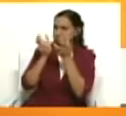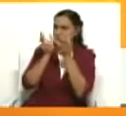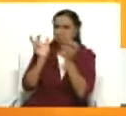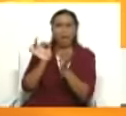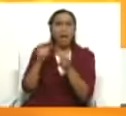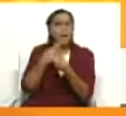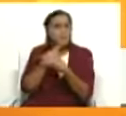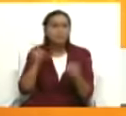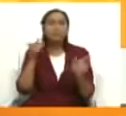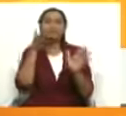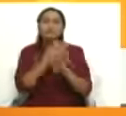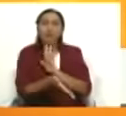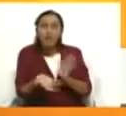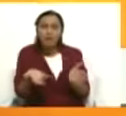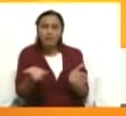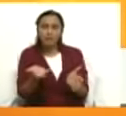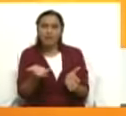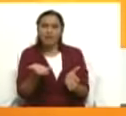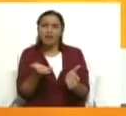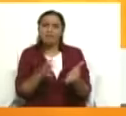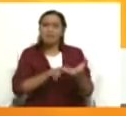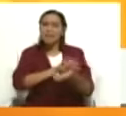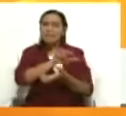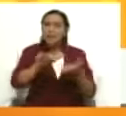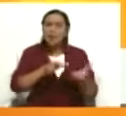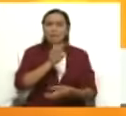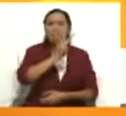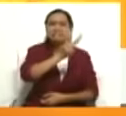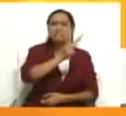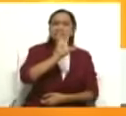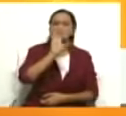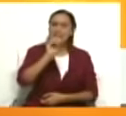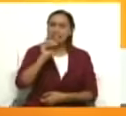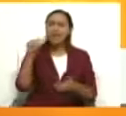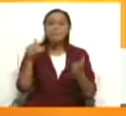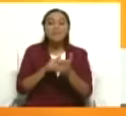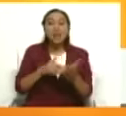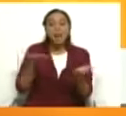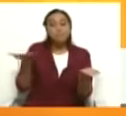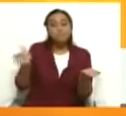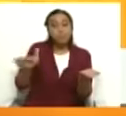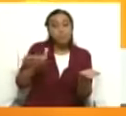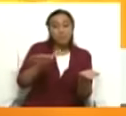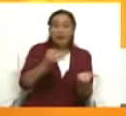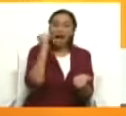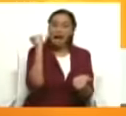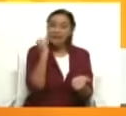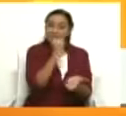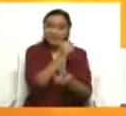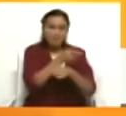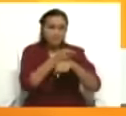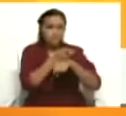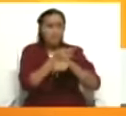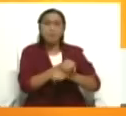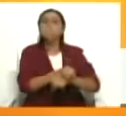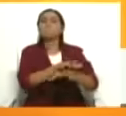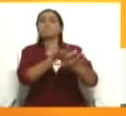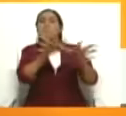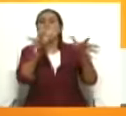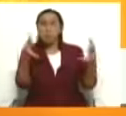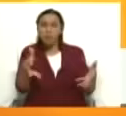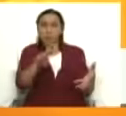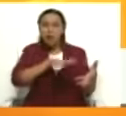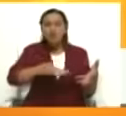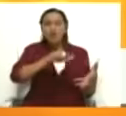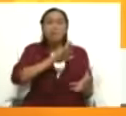existe la justicia internacional para más de 30.000 personas asesinadas. De ellos, la mitad, el 50% son niños y